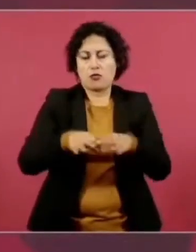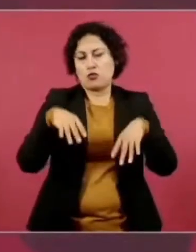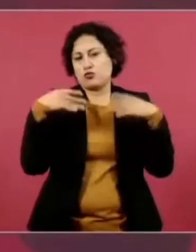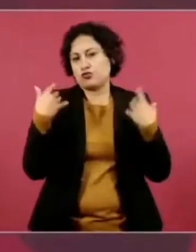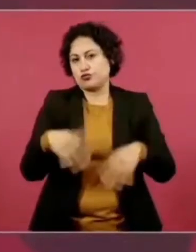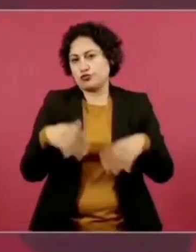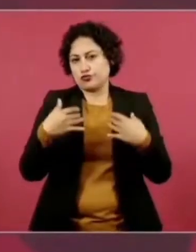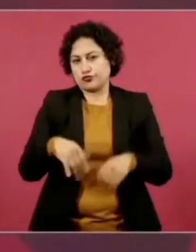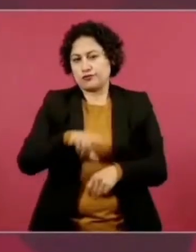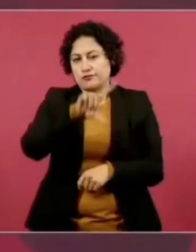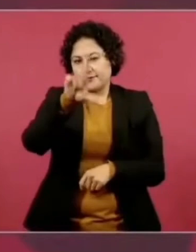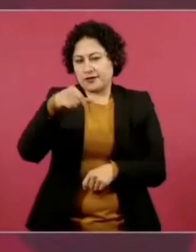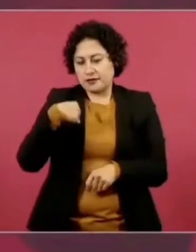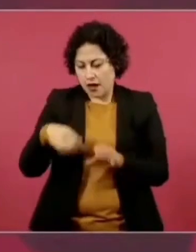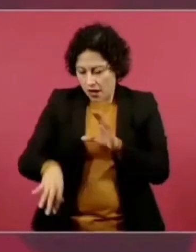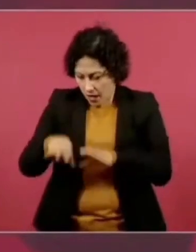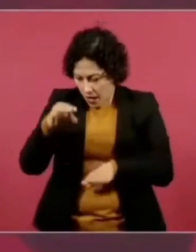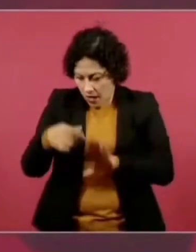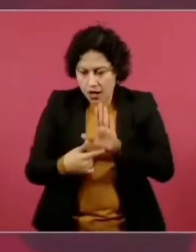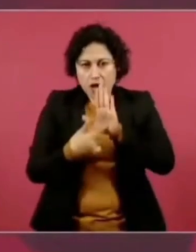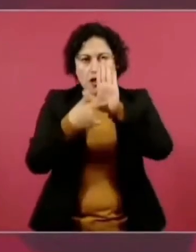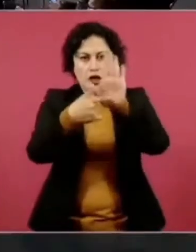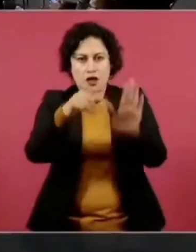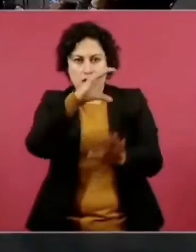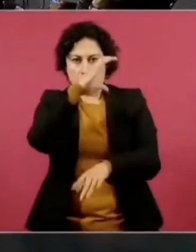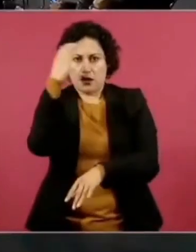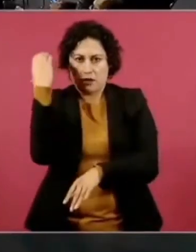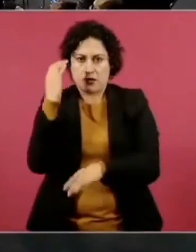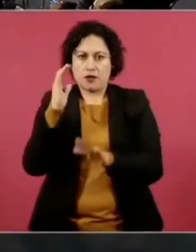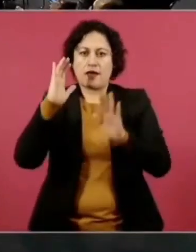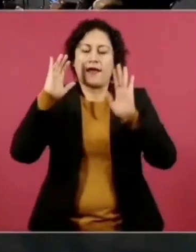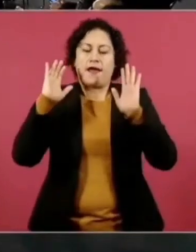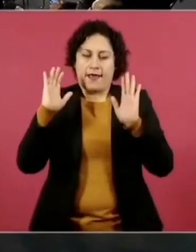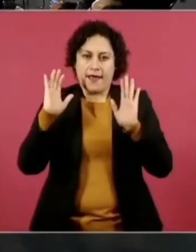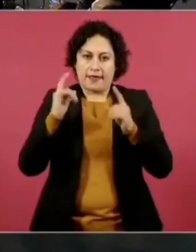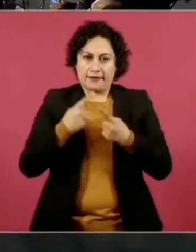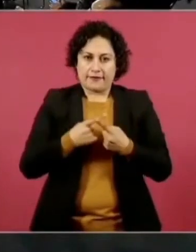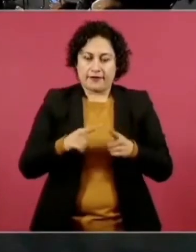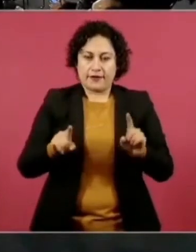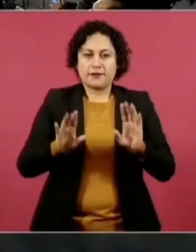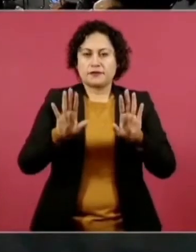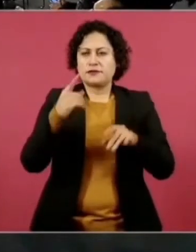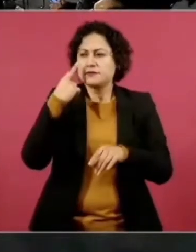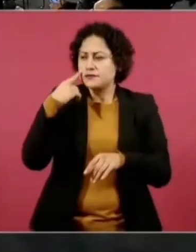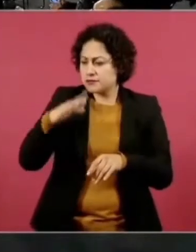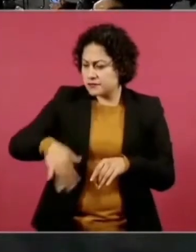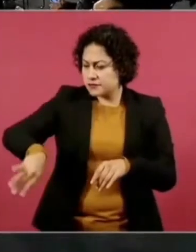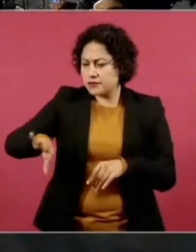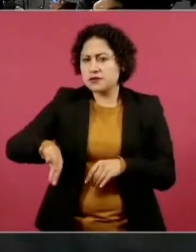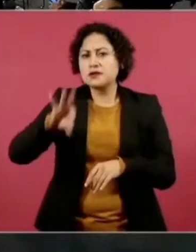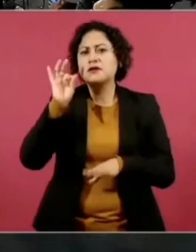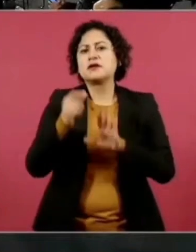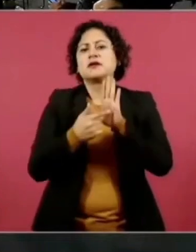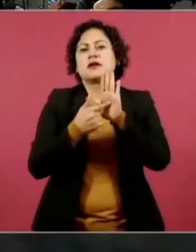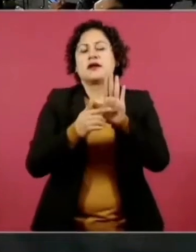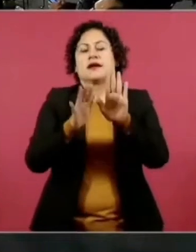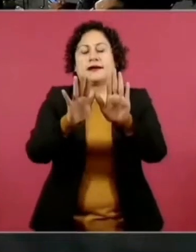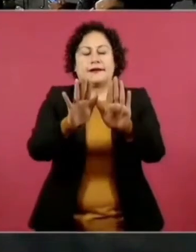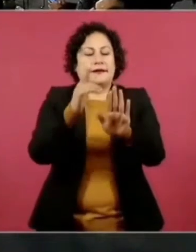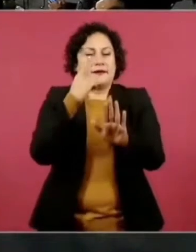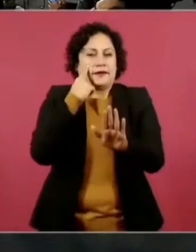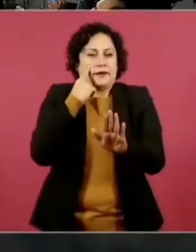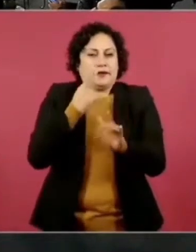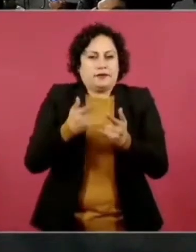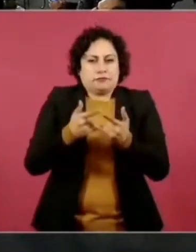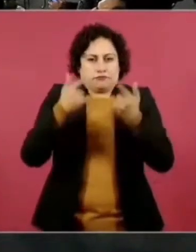no es tanto como las torres estas. Pero a ver, pon el… Ah, bueno, les termino de comentar